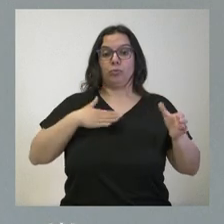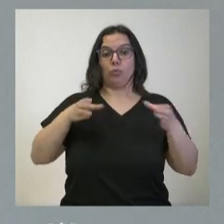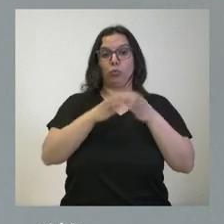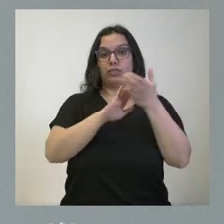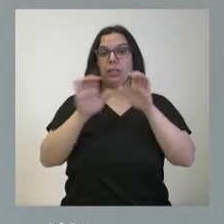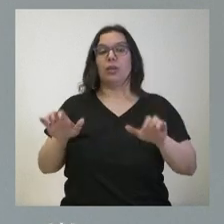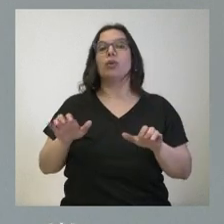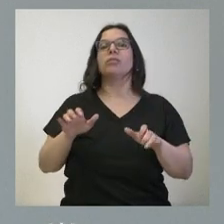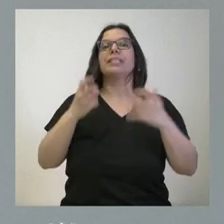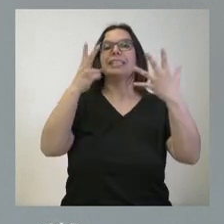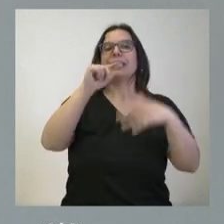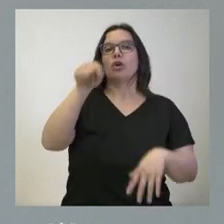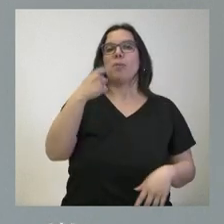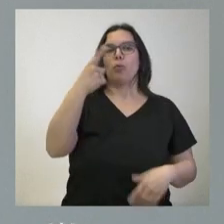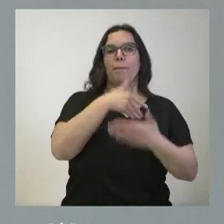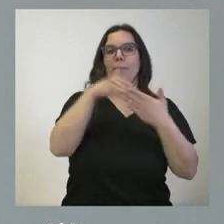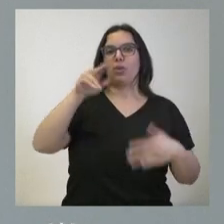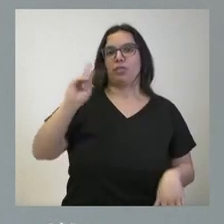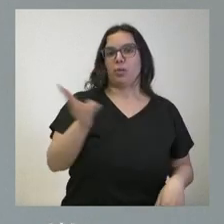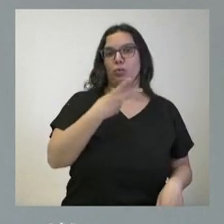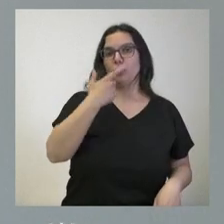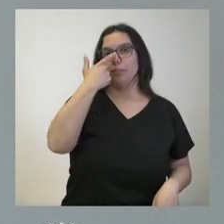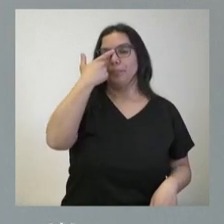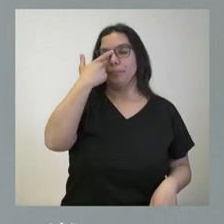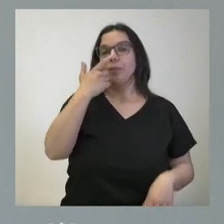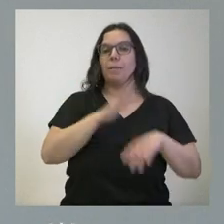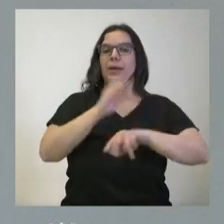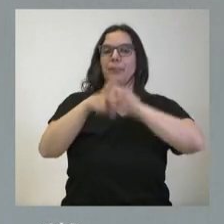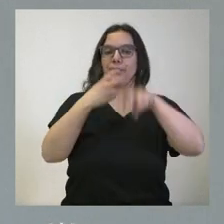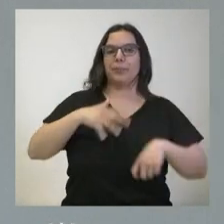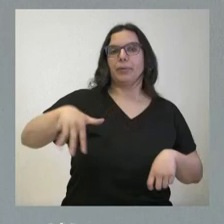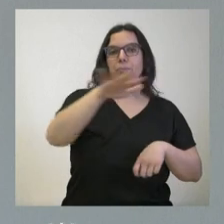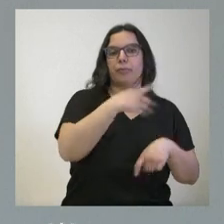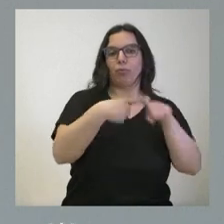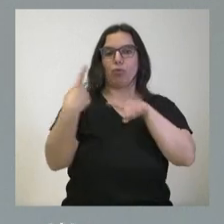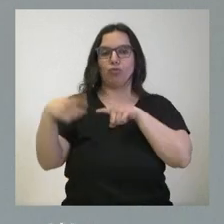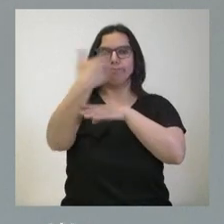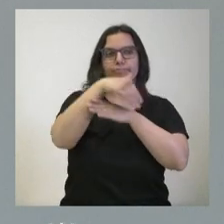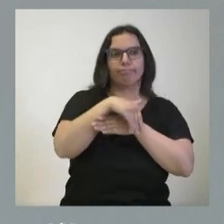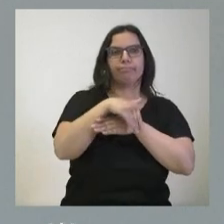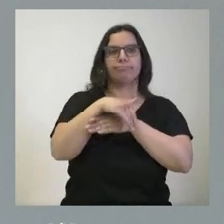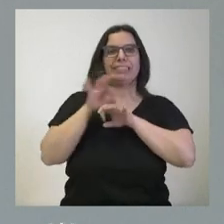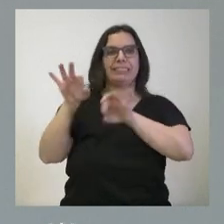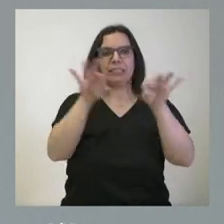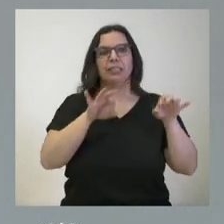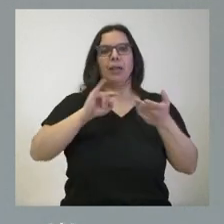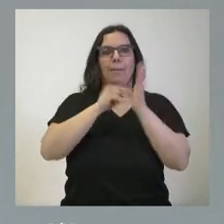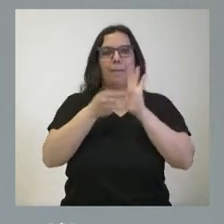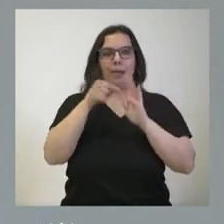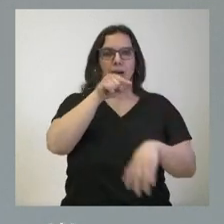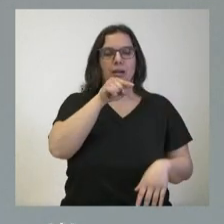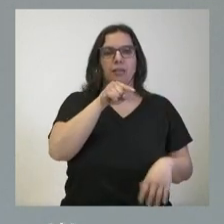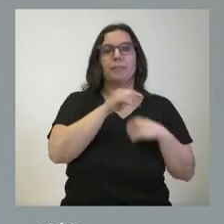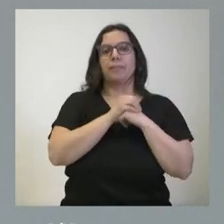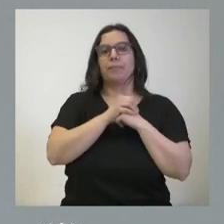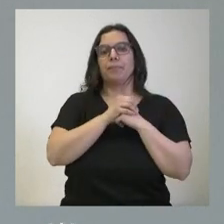accederá a 7,1 millones de euros para rehabilitación de espacios y elementos urbanos en este Parque Tecnológico. Es un